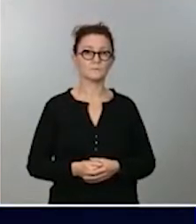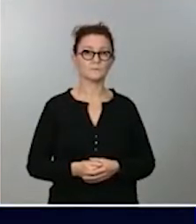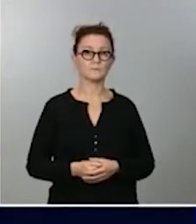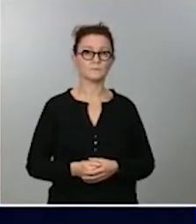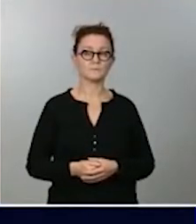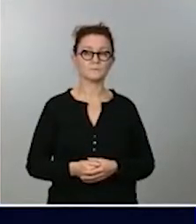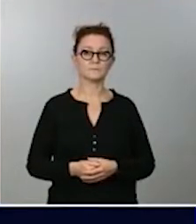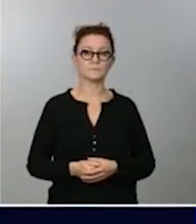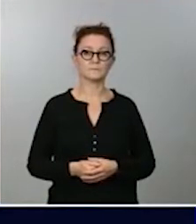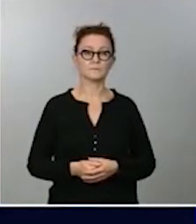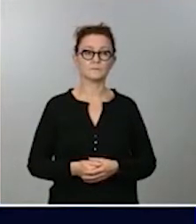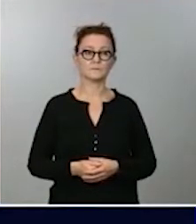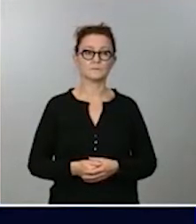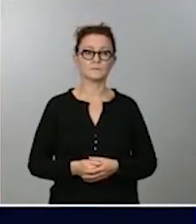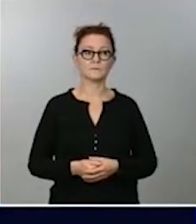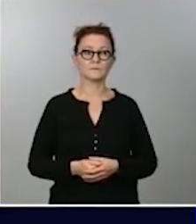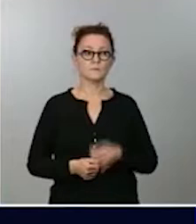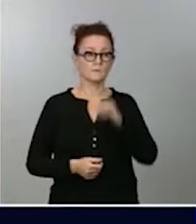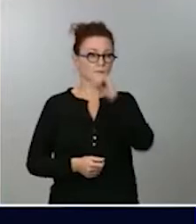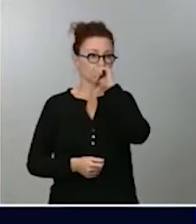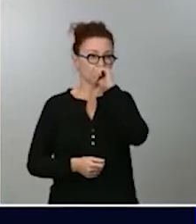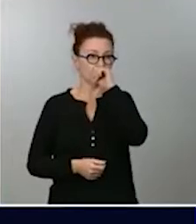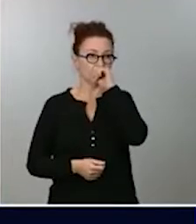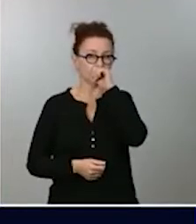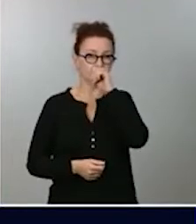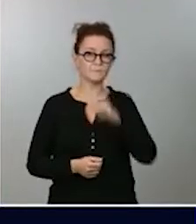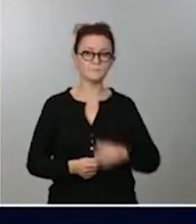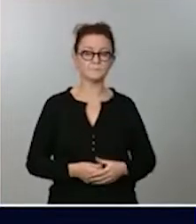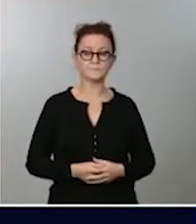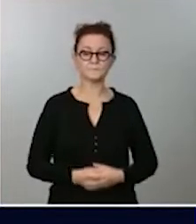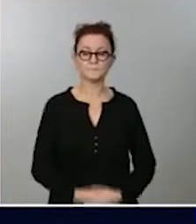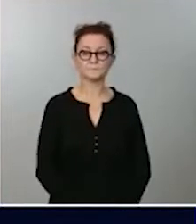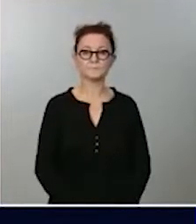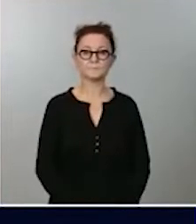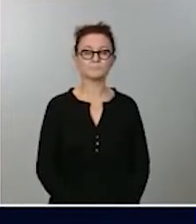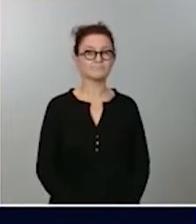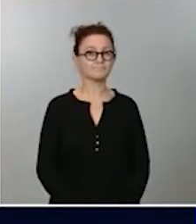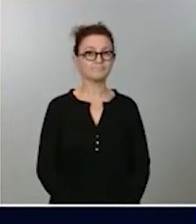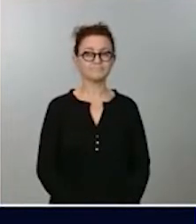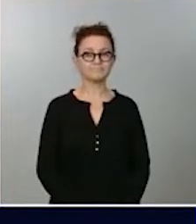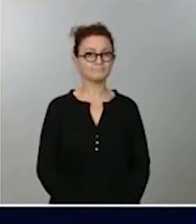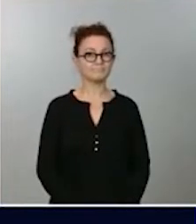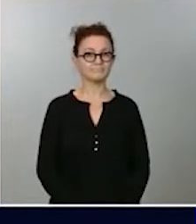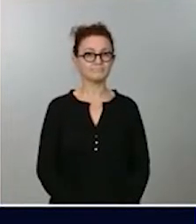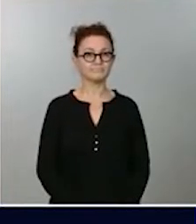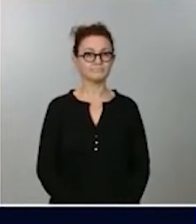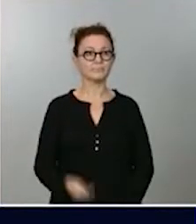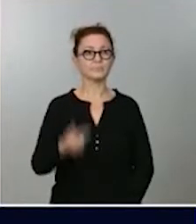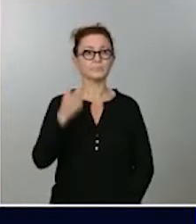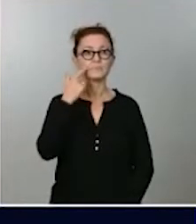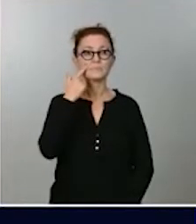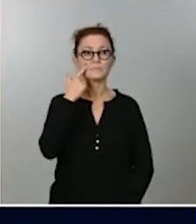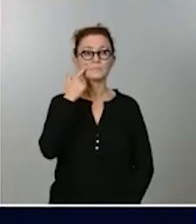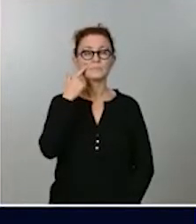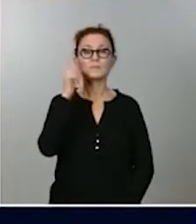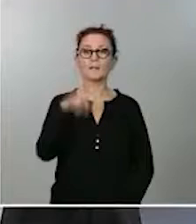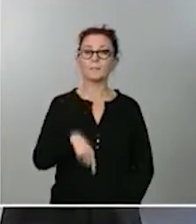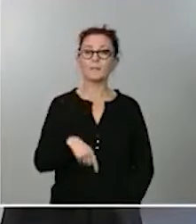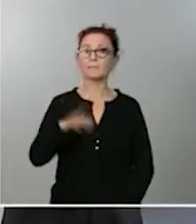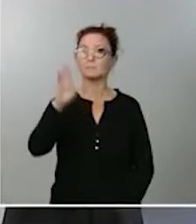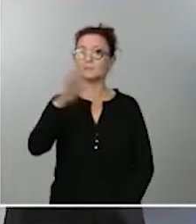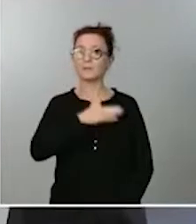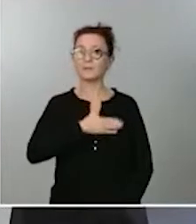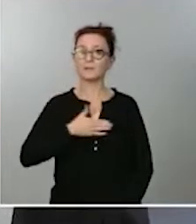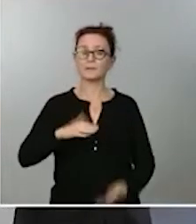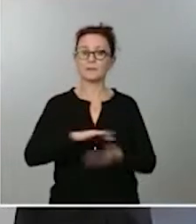Bueno, pues parece que parece que no. Vamos a ver, había pedido la palabra también Joan Guirado de